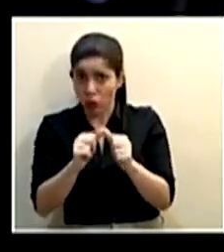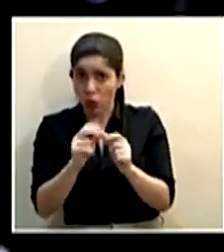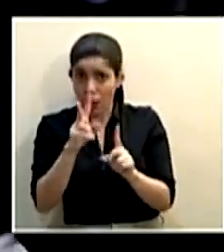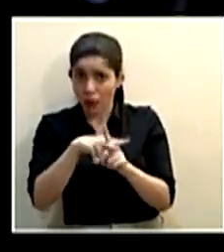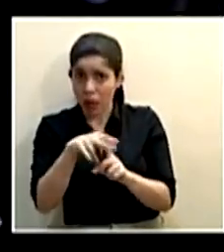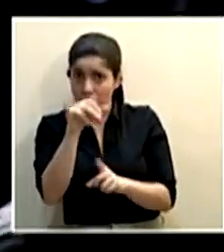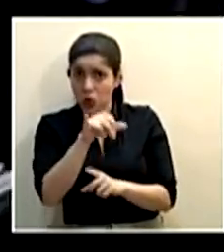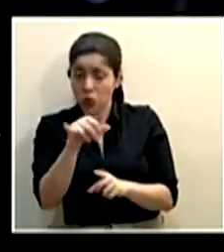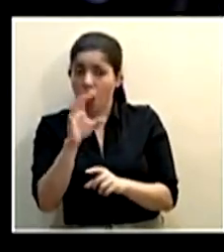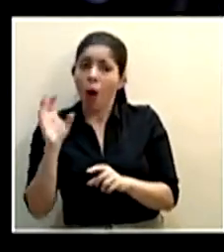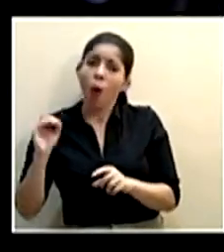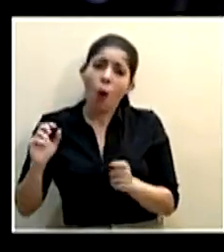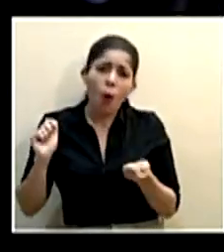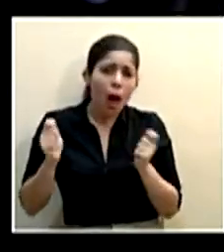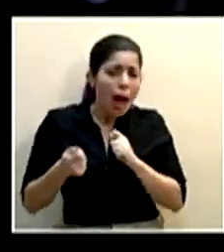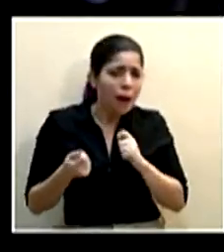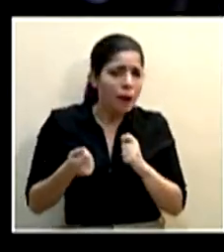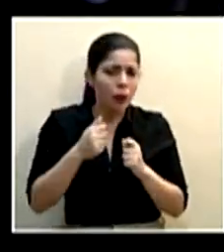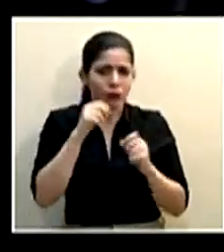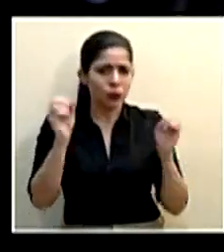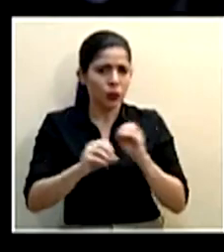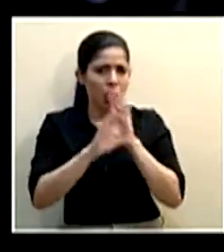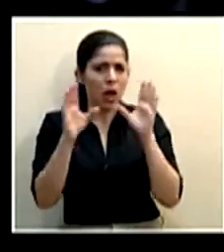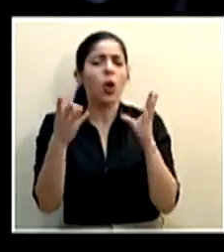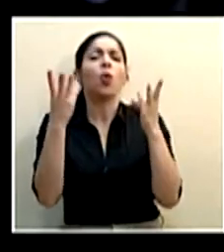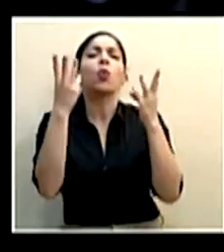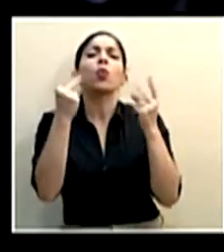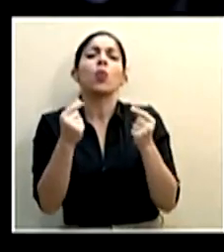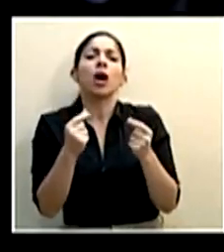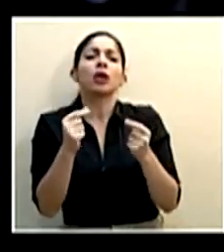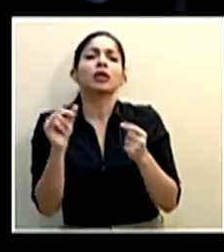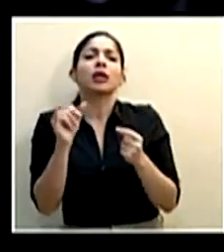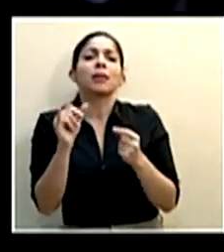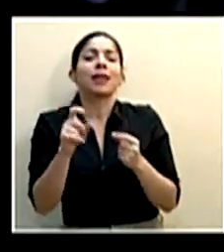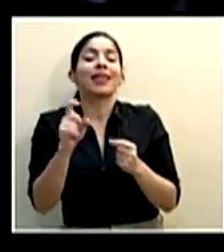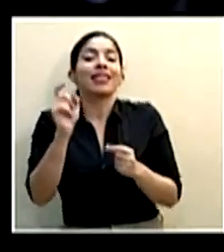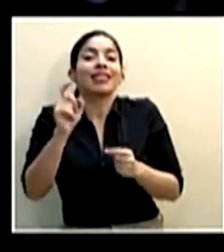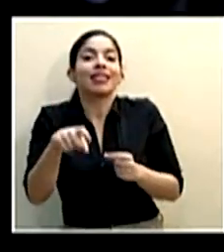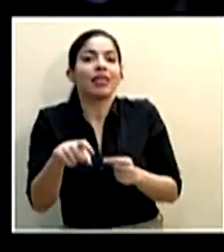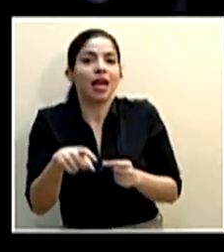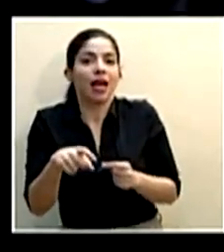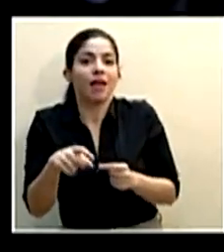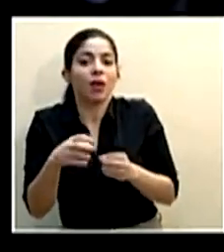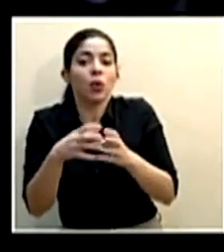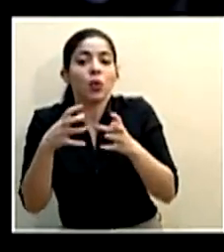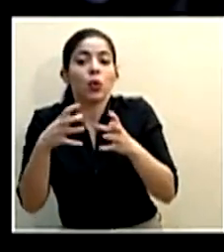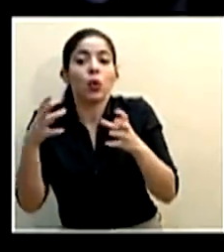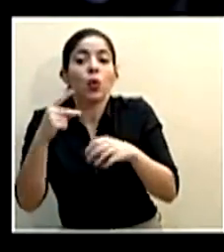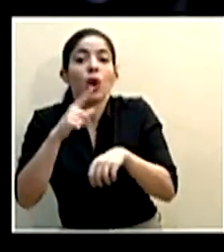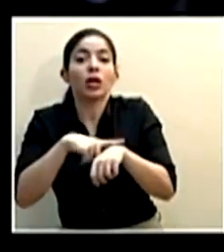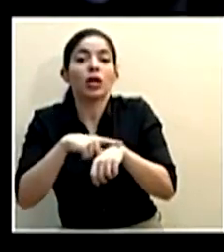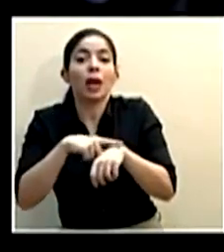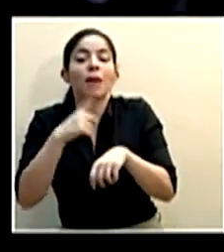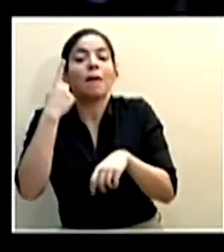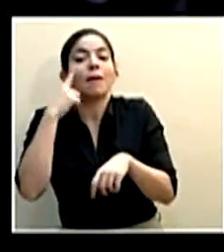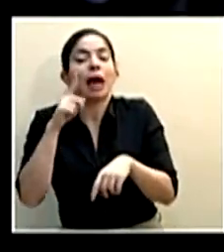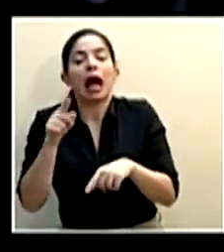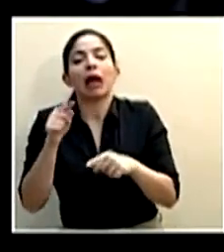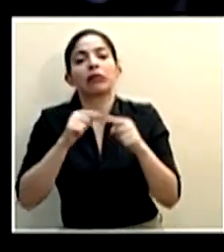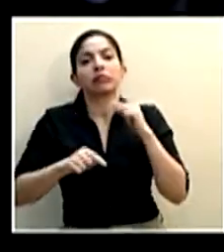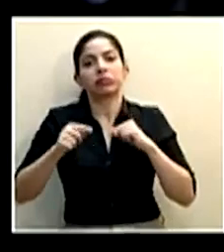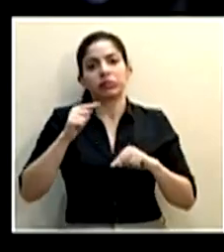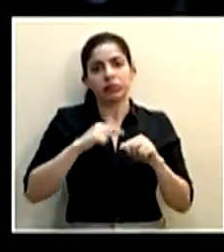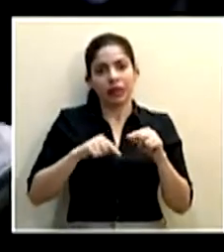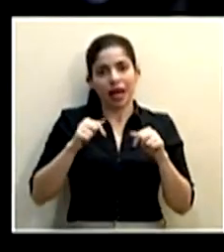dándose o si hay algún cambio? ¿Cuántos casos también, don Daniel, debería haber y en qué tiempo para que echen atrás estas medidas